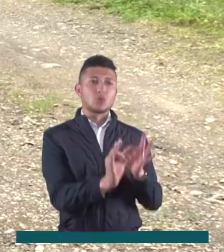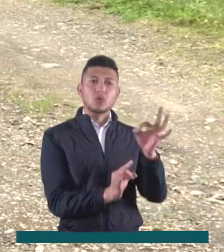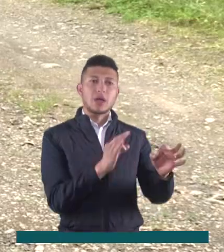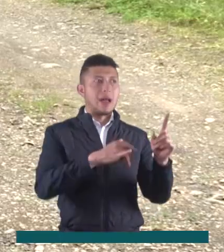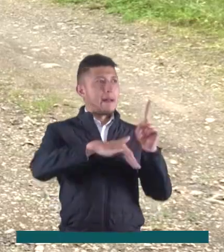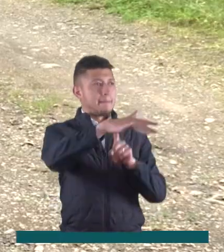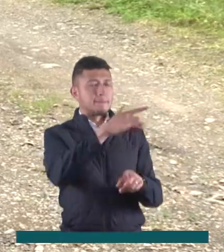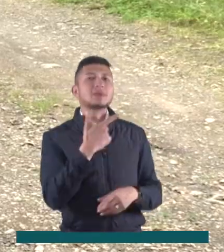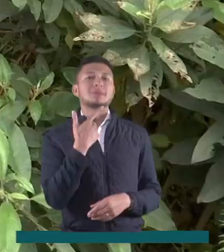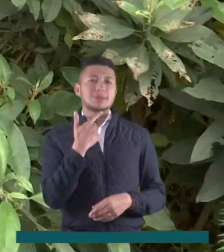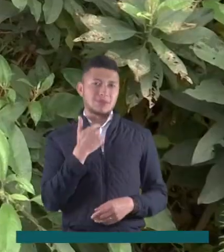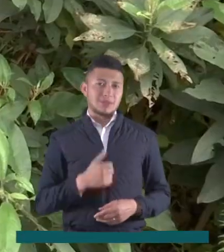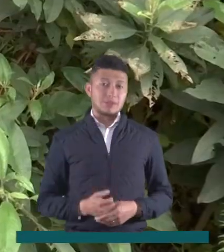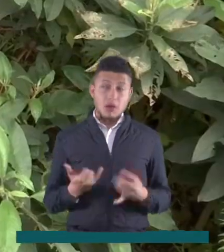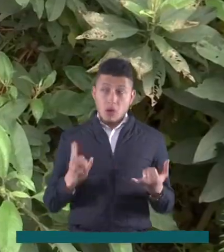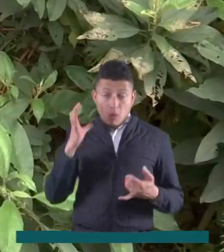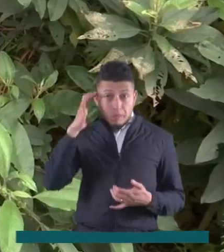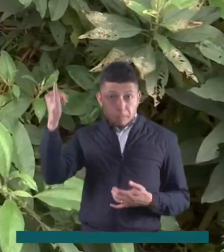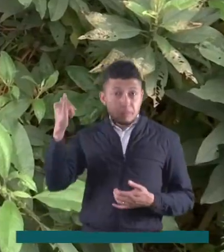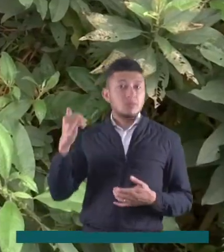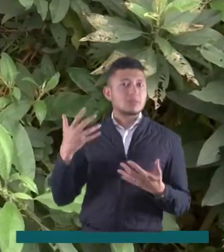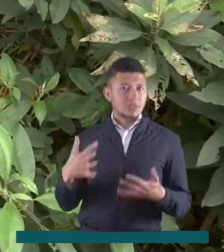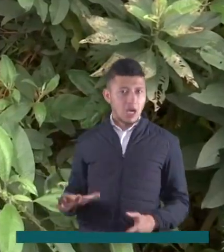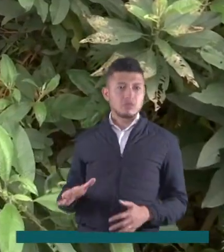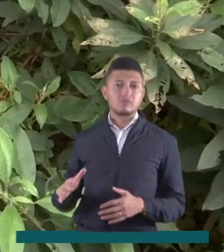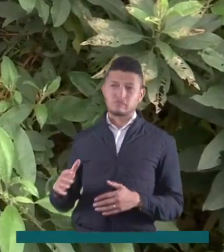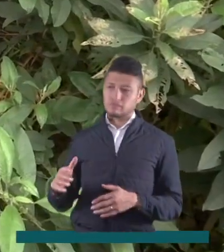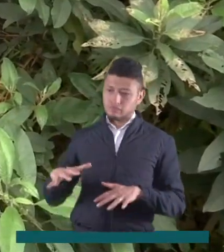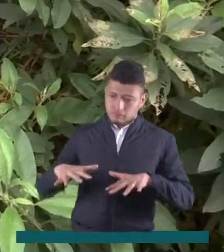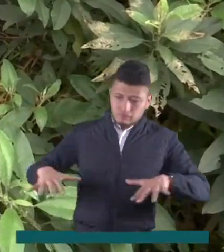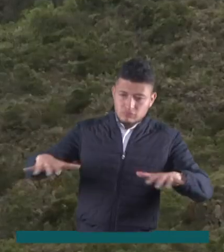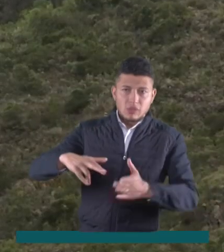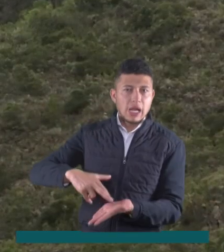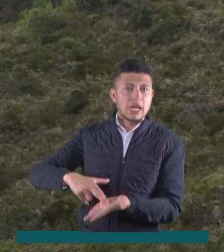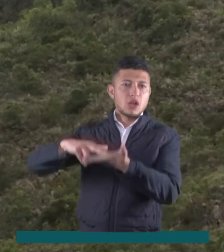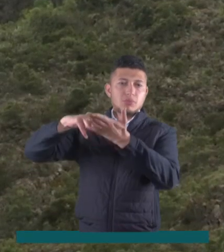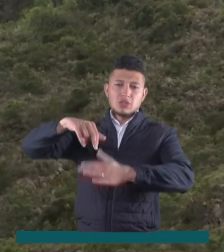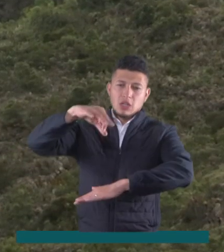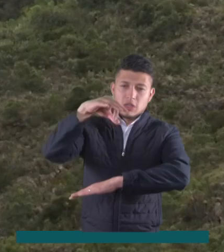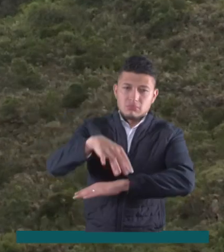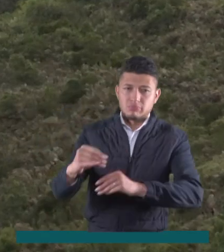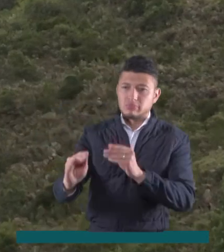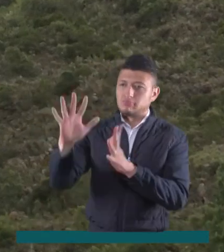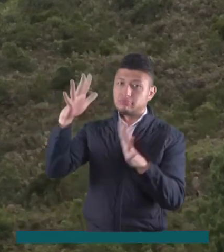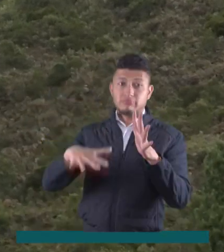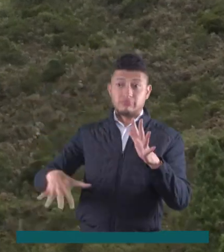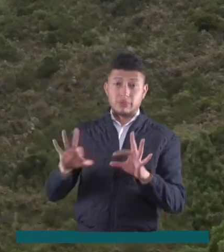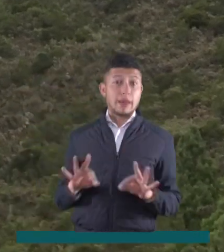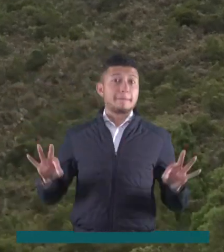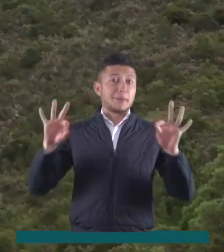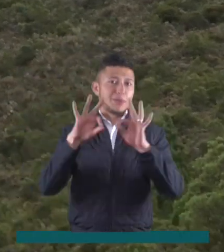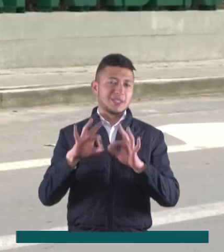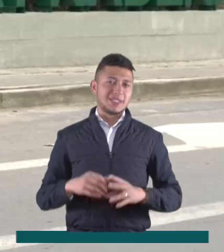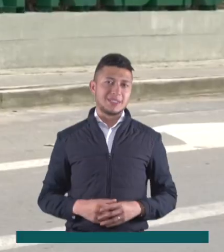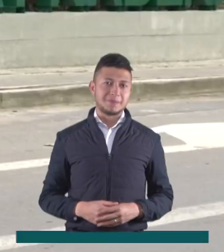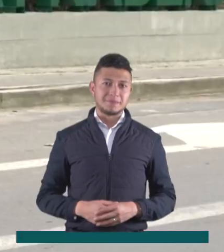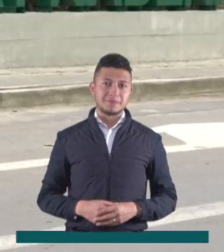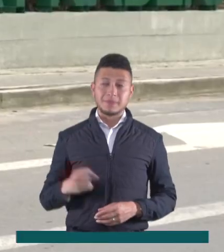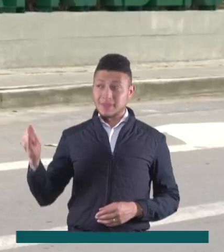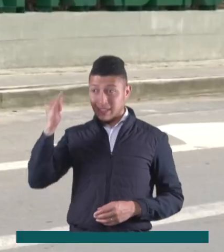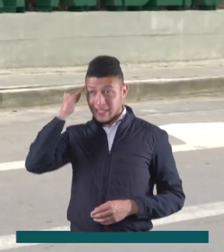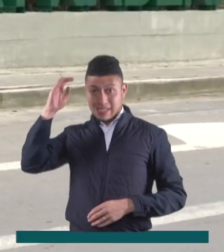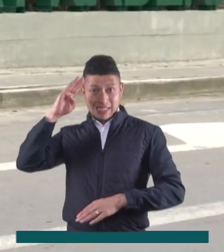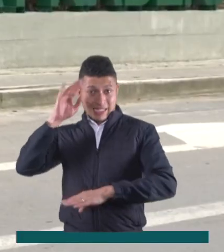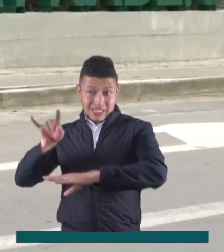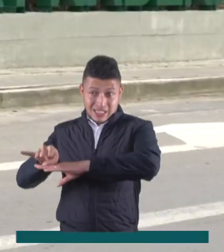me gusta cuidar el medio ambiente. Actualmente se vienen llevando a cabo también jornadas de recuperación y reforestación en las zonas importantes. Además